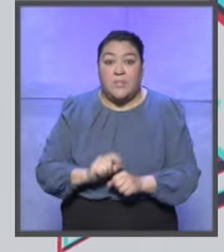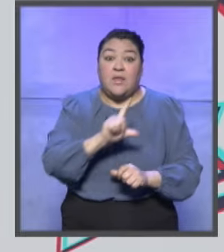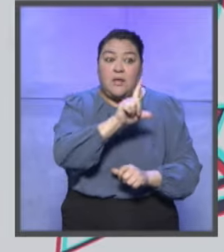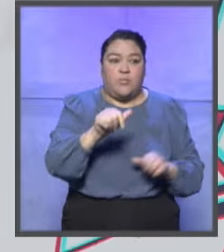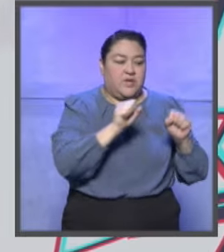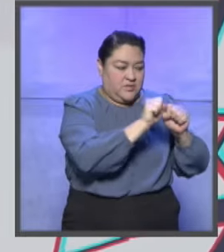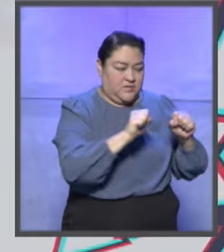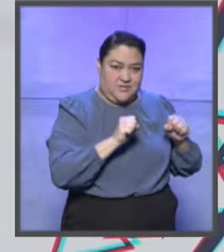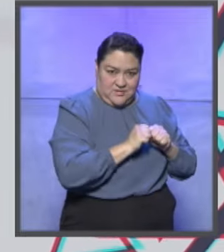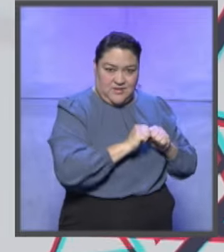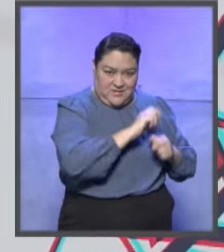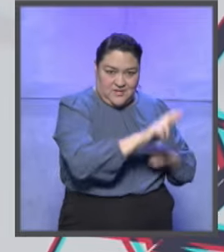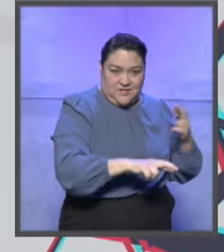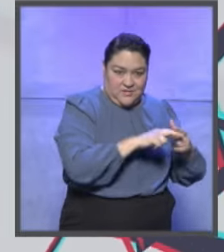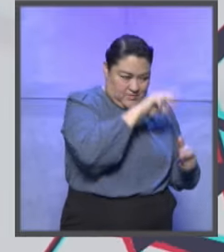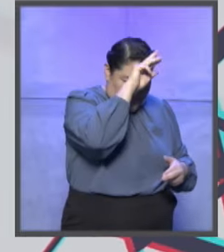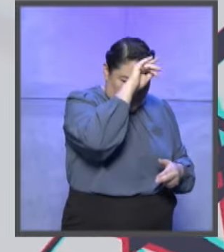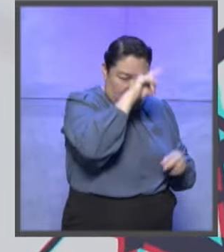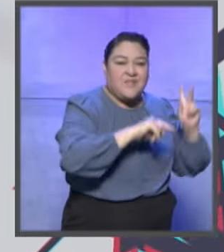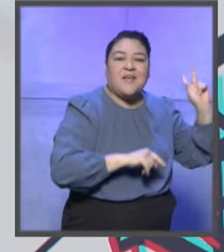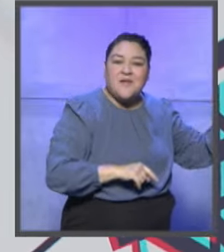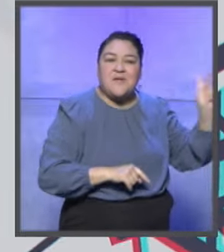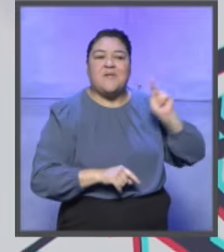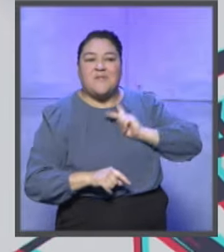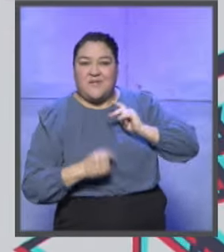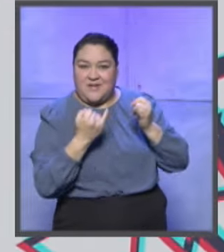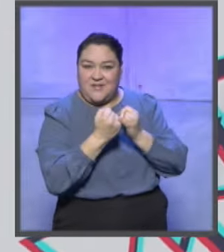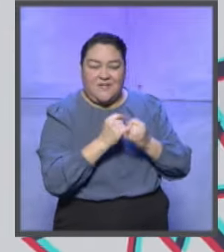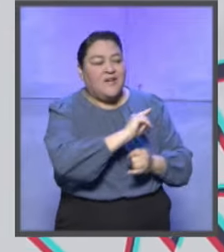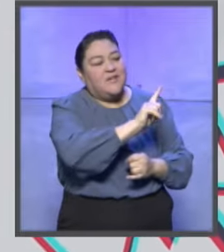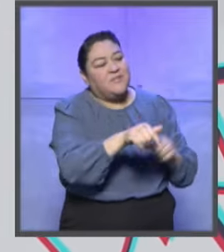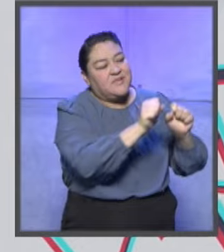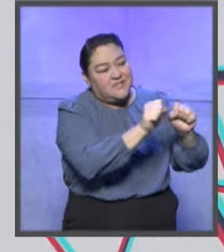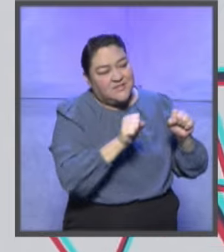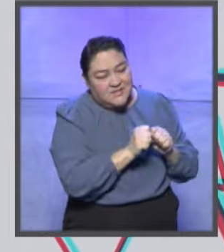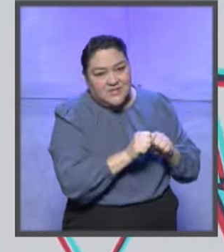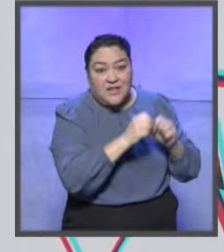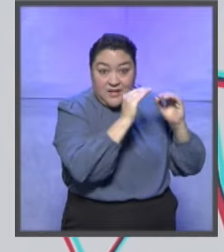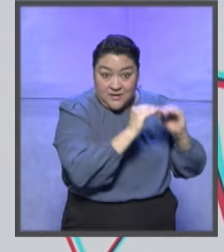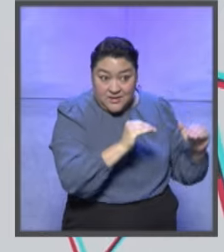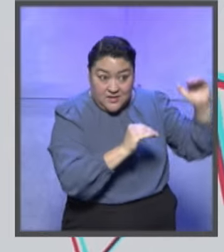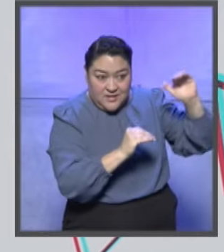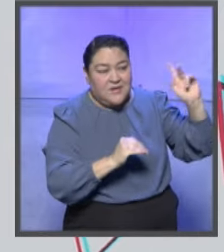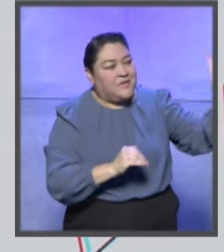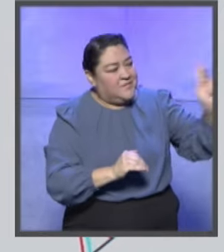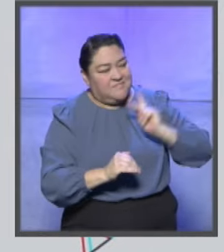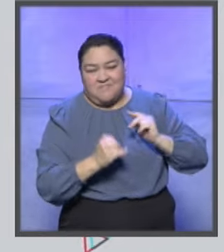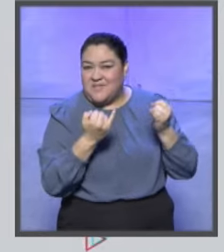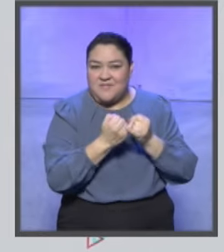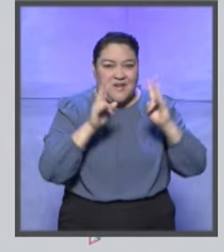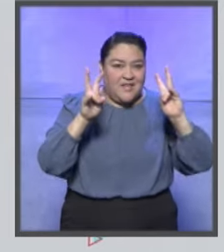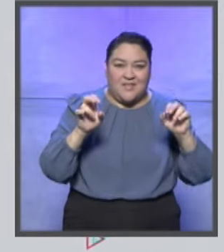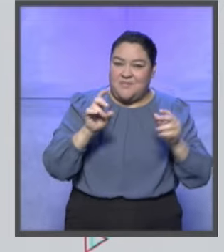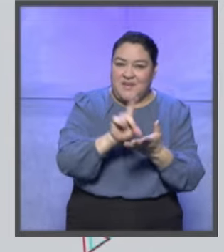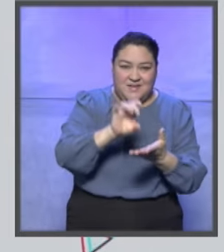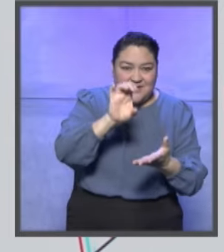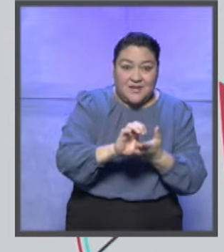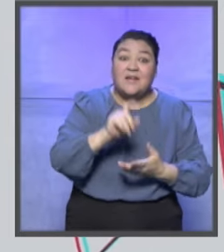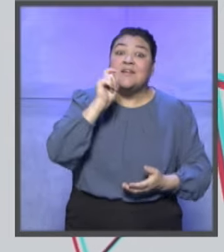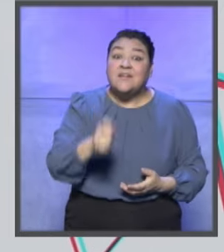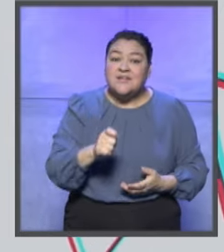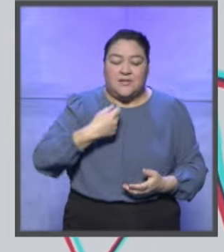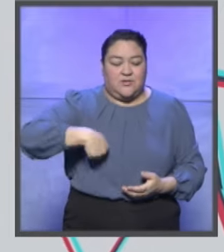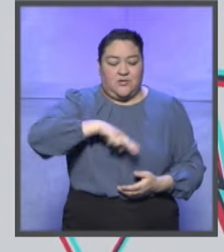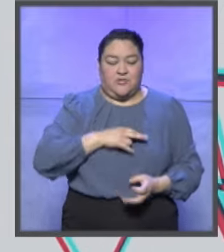Monterrey, por ahí una semanita después emitió una sentencia similar, Sala Superior ha emitido varias sentencias para temas de discapacidad y creemos que en